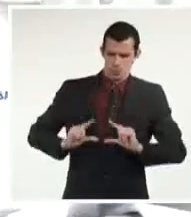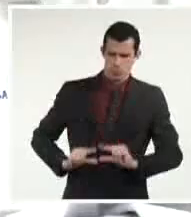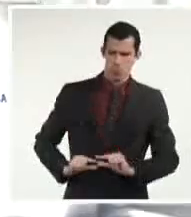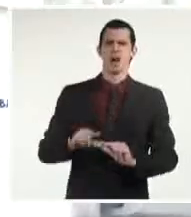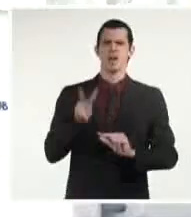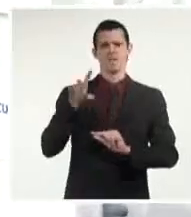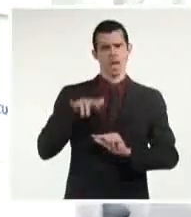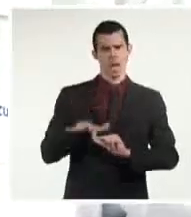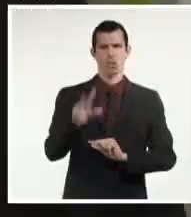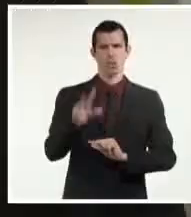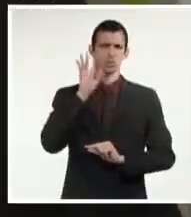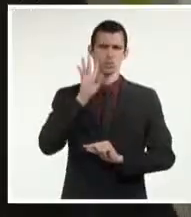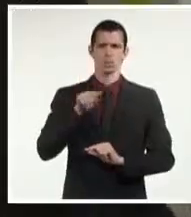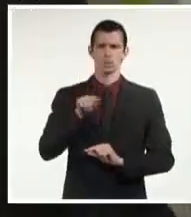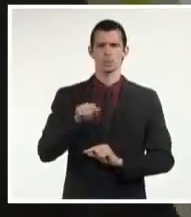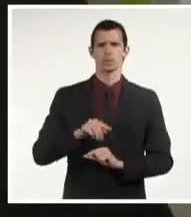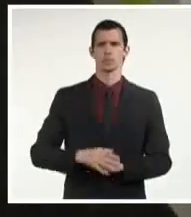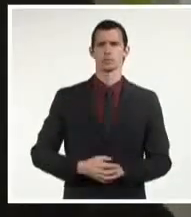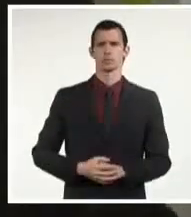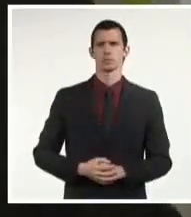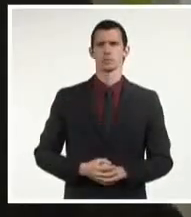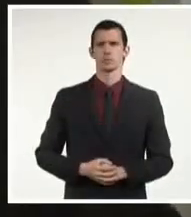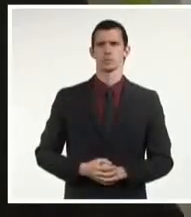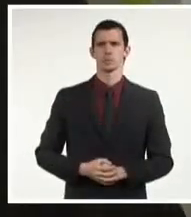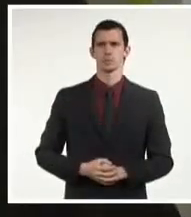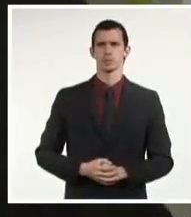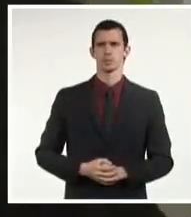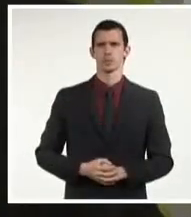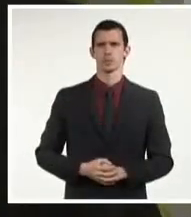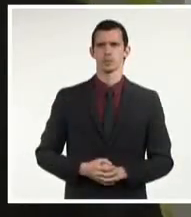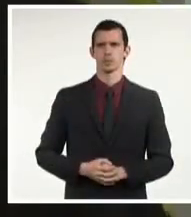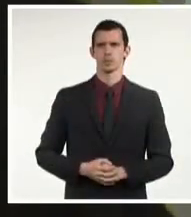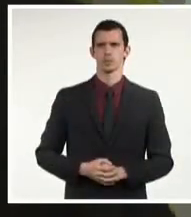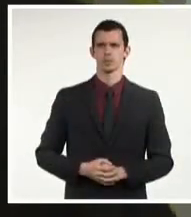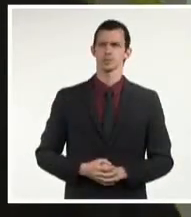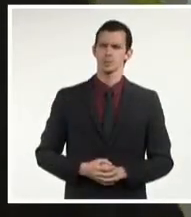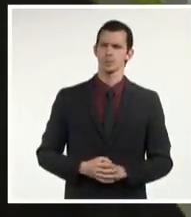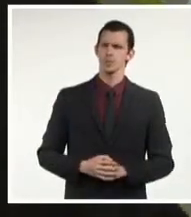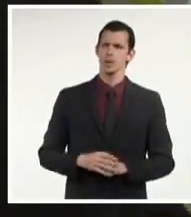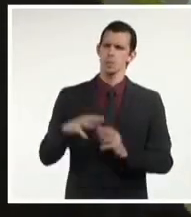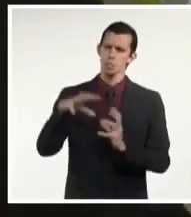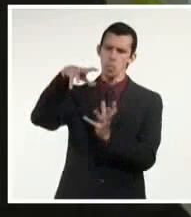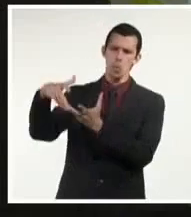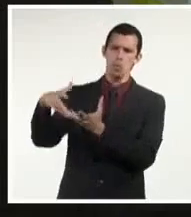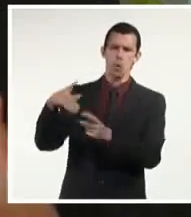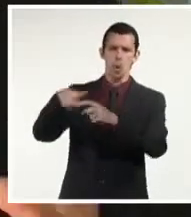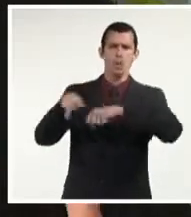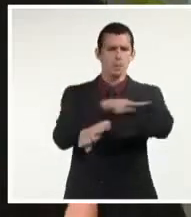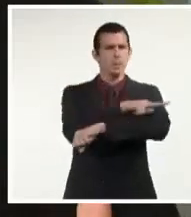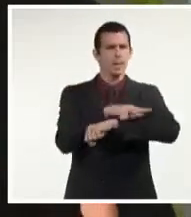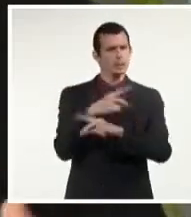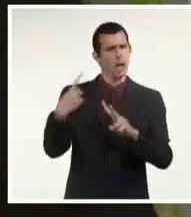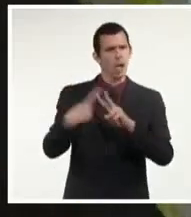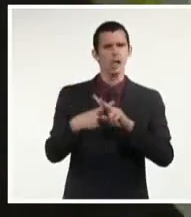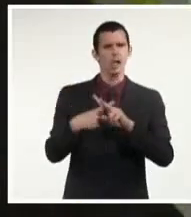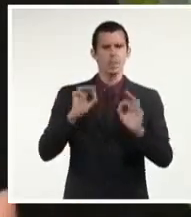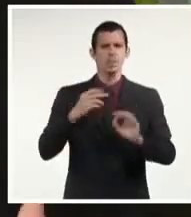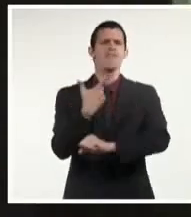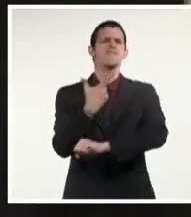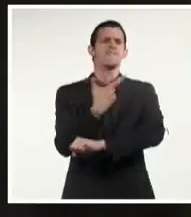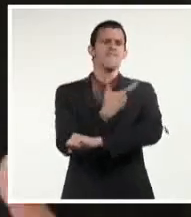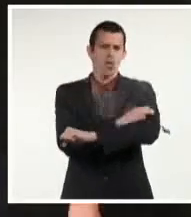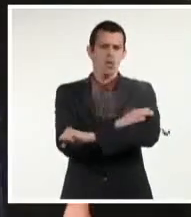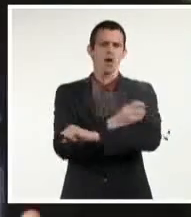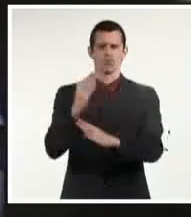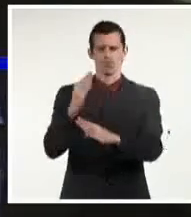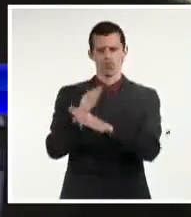contra la infección. Estas vacunas existen en el mundo, existen al menos 5 vacunas que están precalificadas